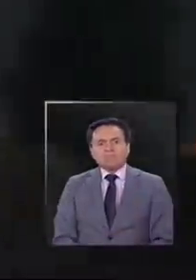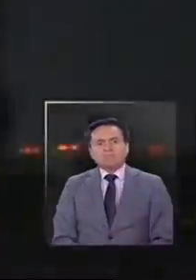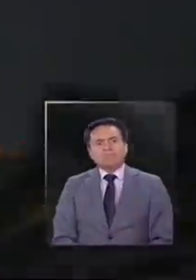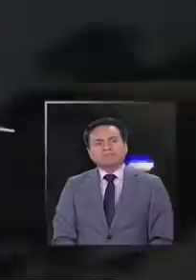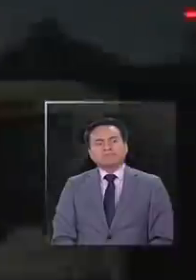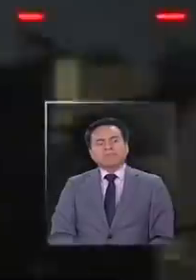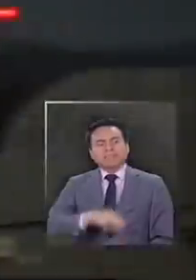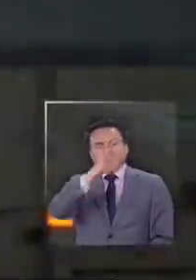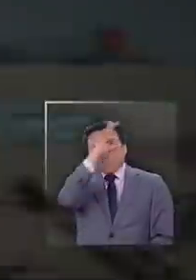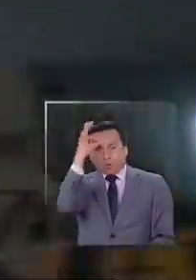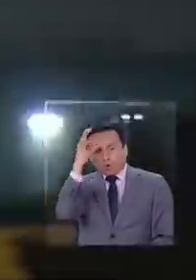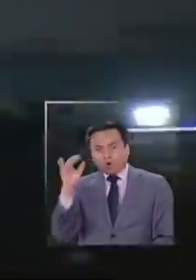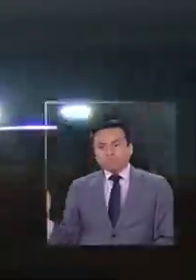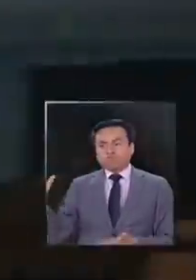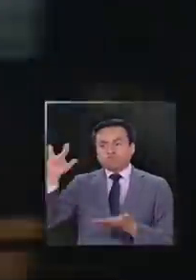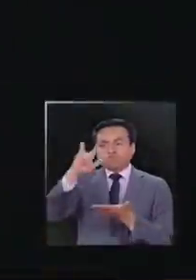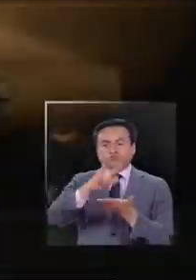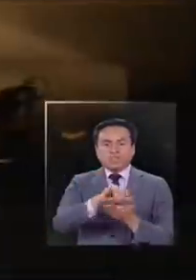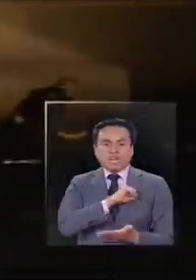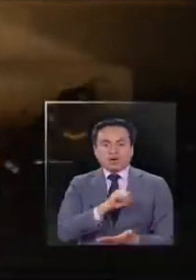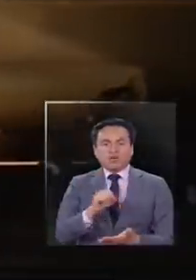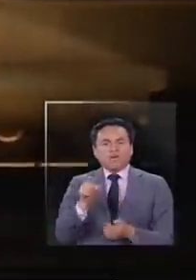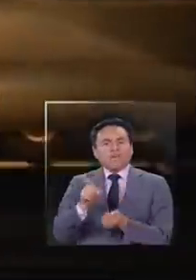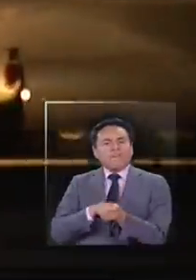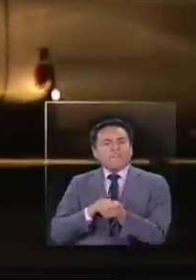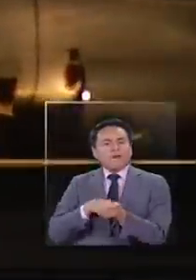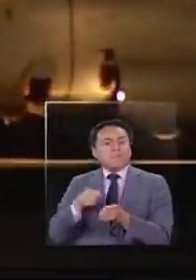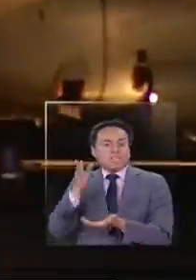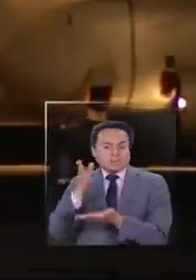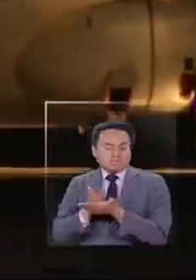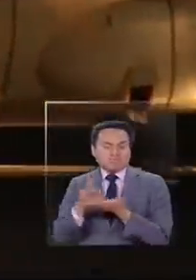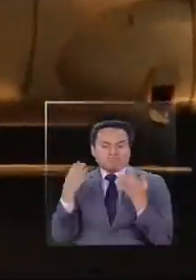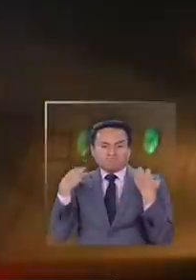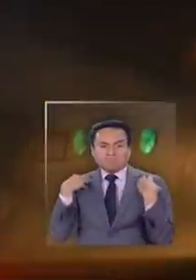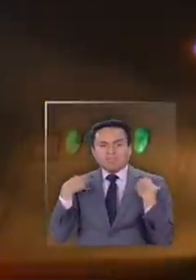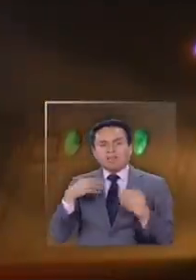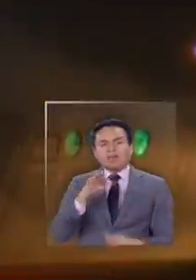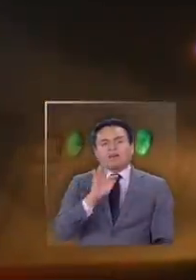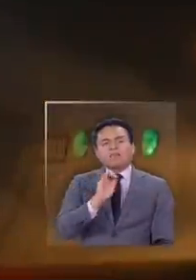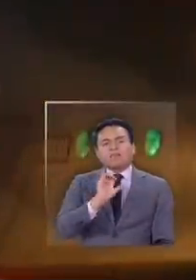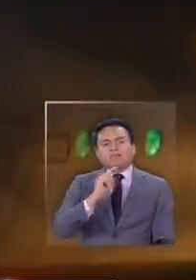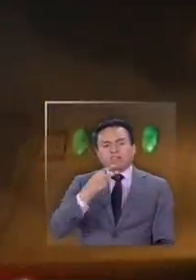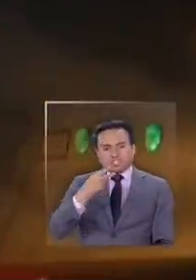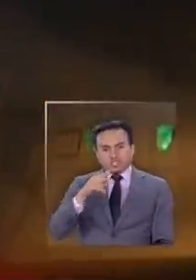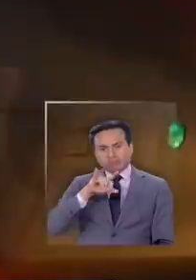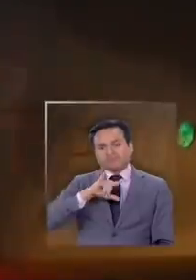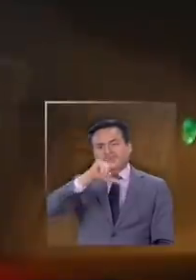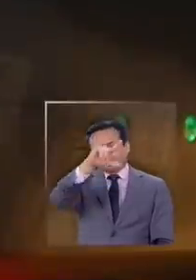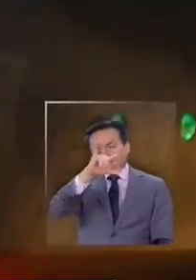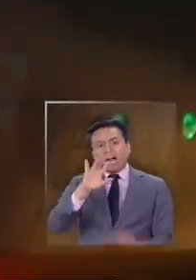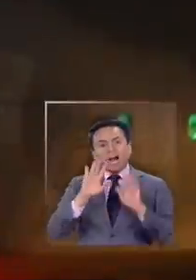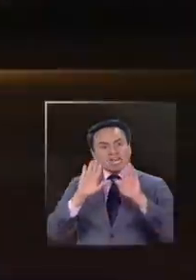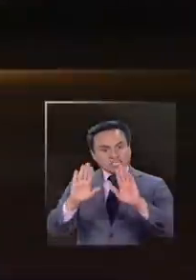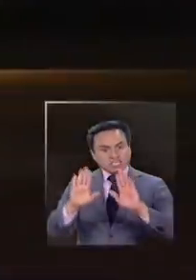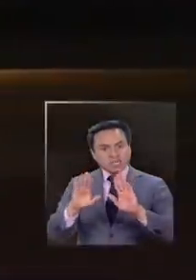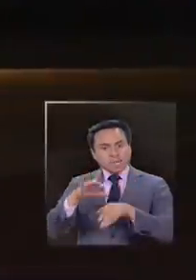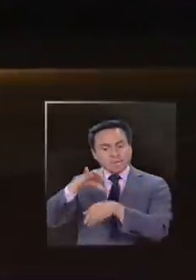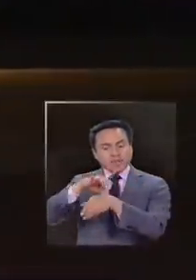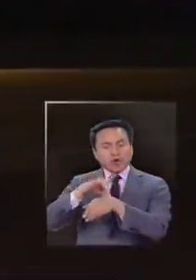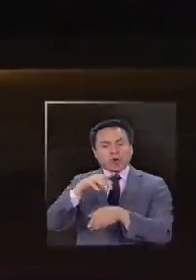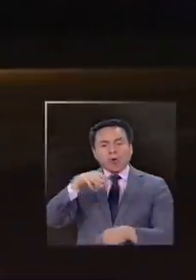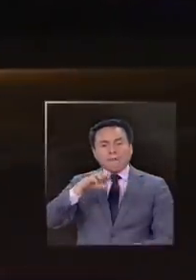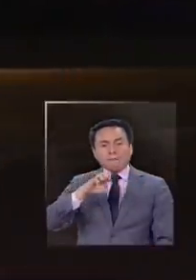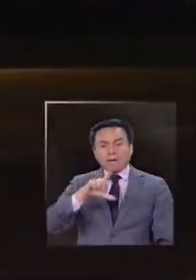De Temuco a Santiago, por decisión familiar y en un avión de la Fuerza Aérea de Chile. Así fue el traslado del médico